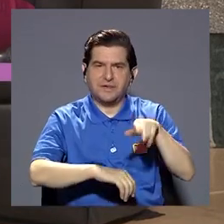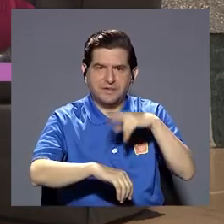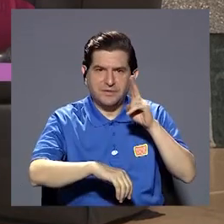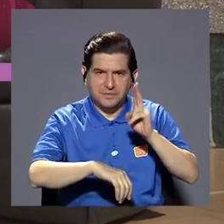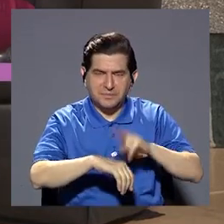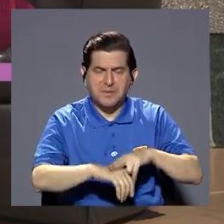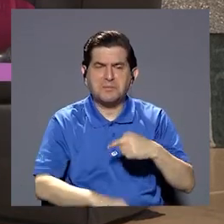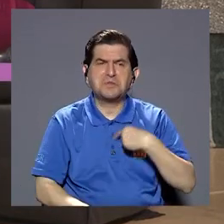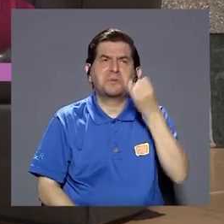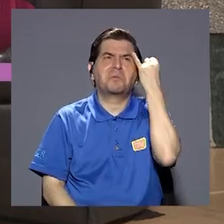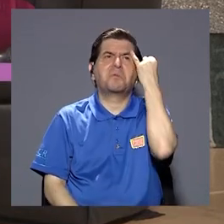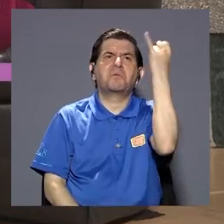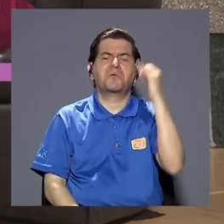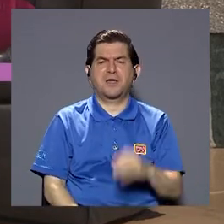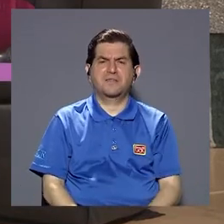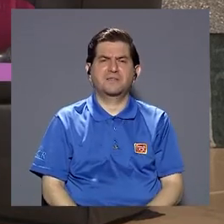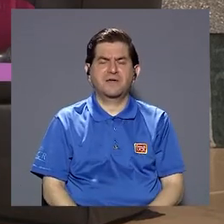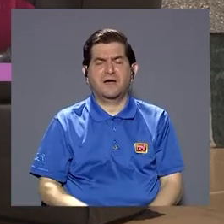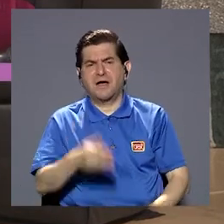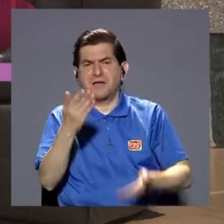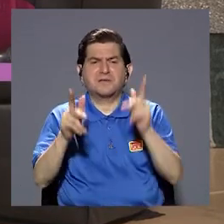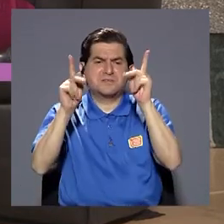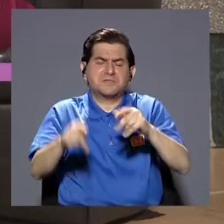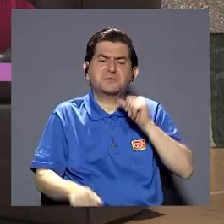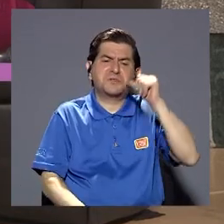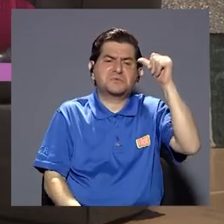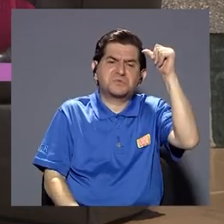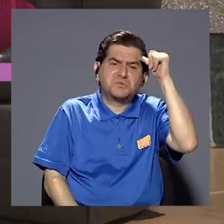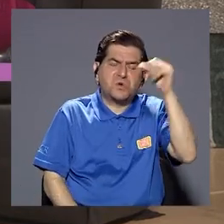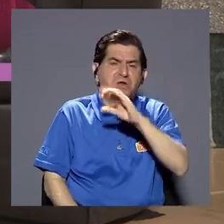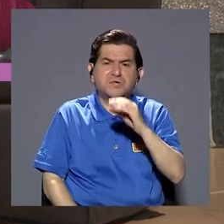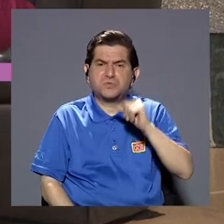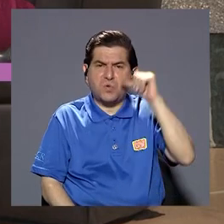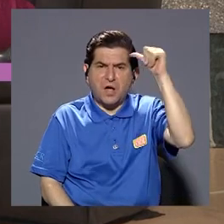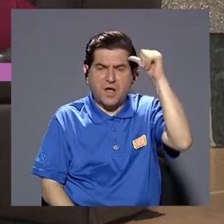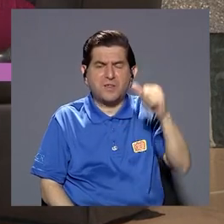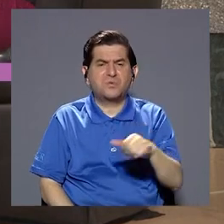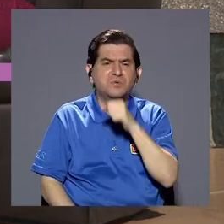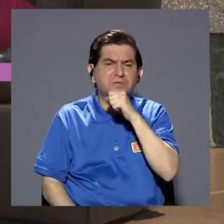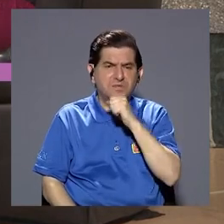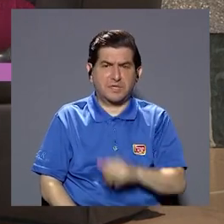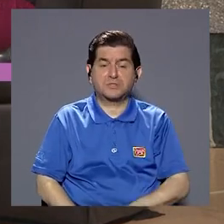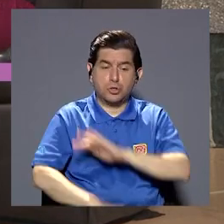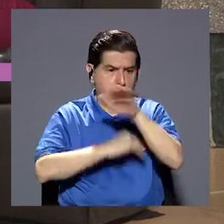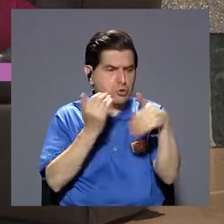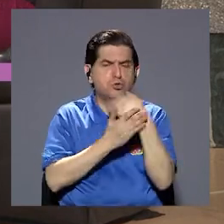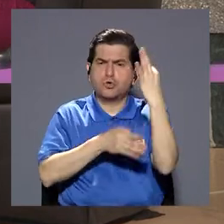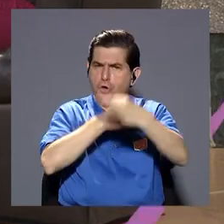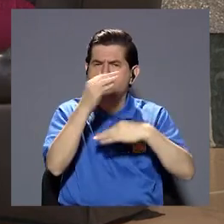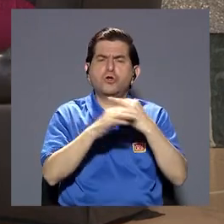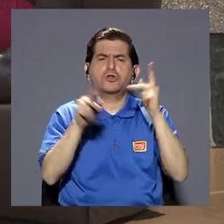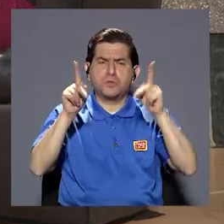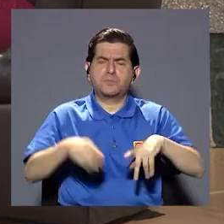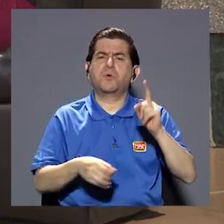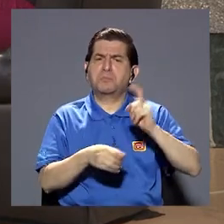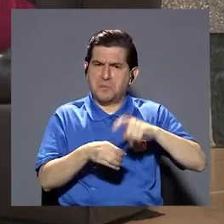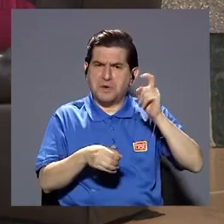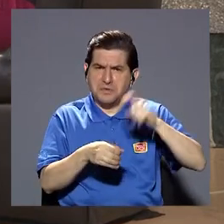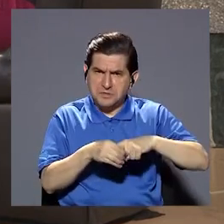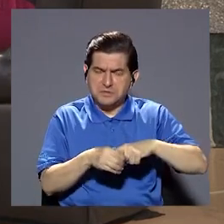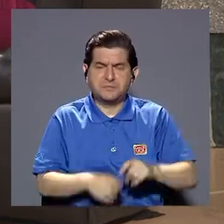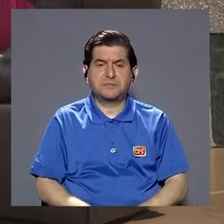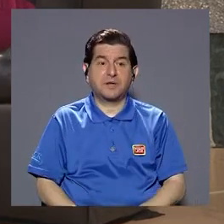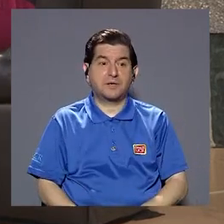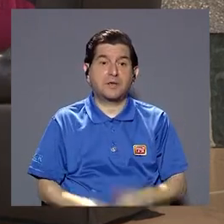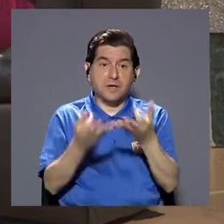por lo general una tiene la idea que quienes más van son personas adultas o adultos mayores pues asisten todo tipo de personas en realidad